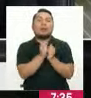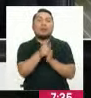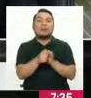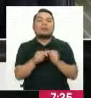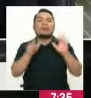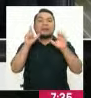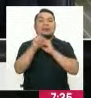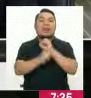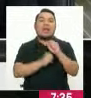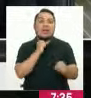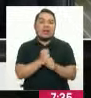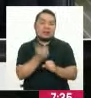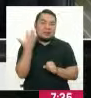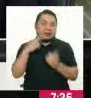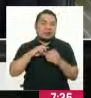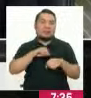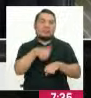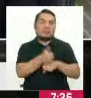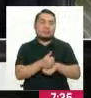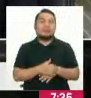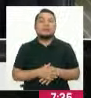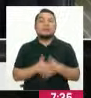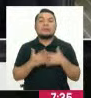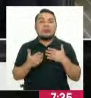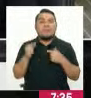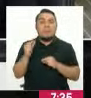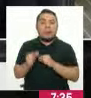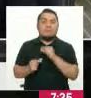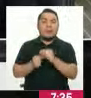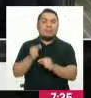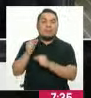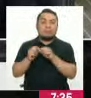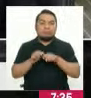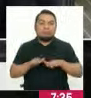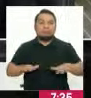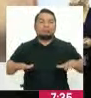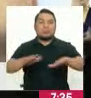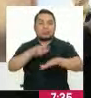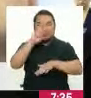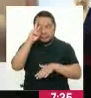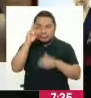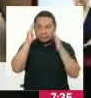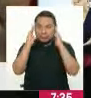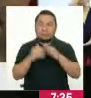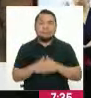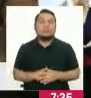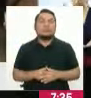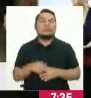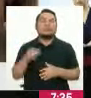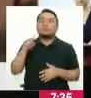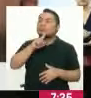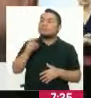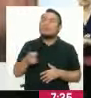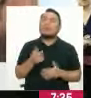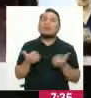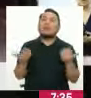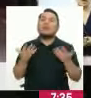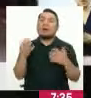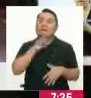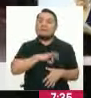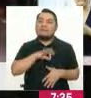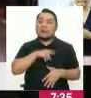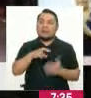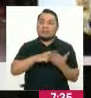siete años, y gradualmente se está avanzando a nivel nacional. ¿Cuántos son los beneficiarios de este programa y en qué